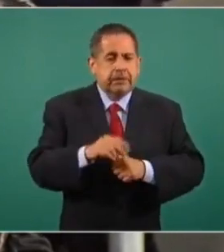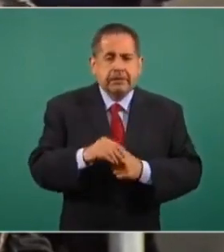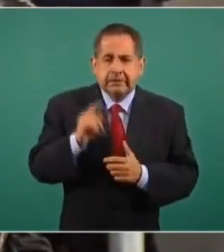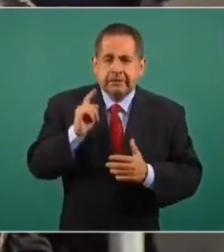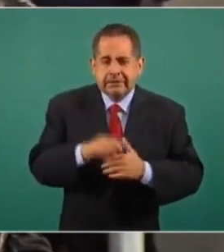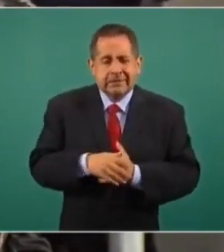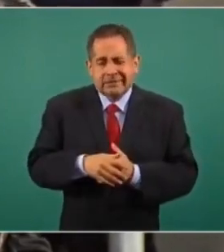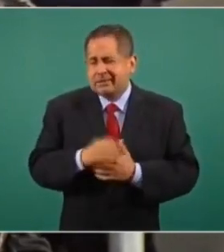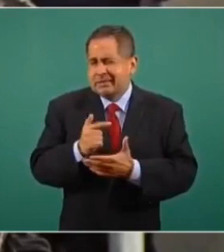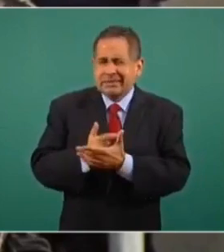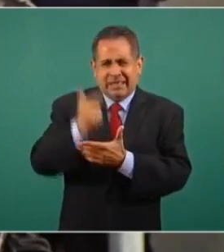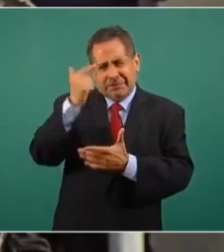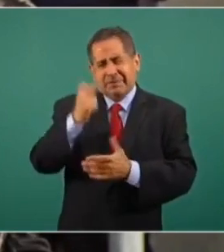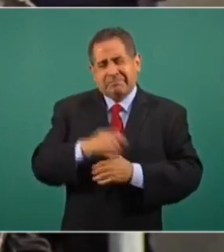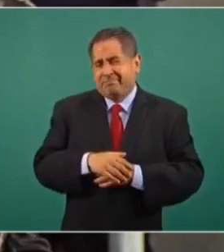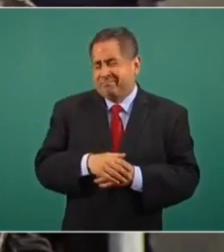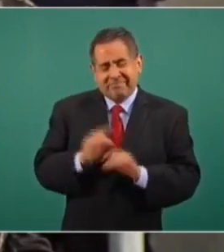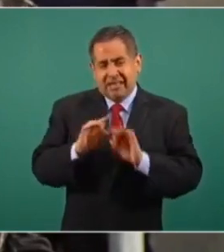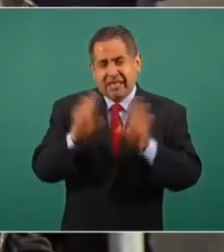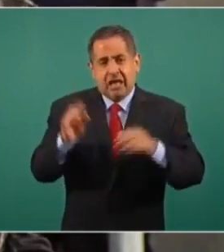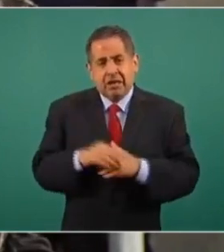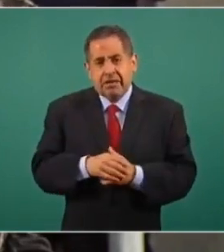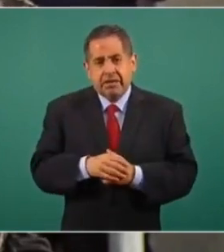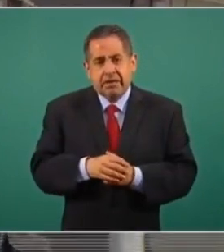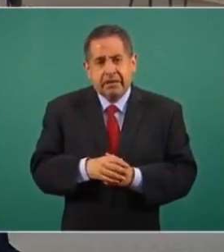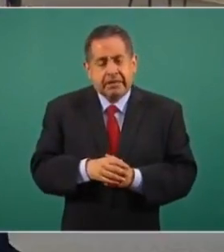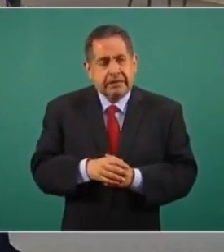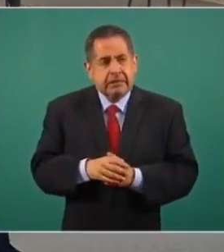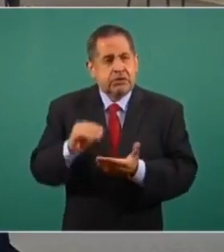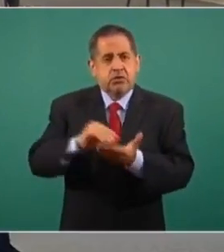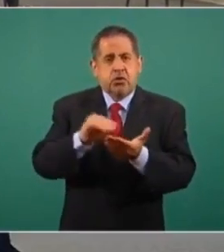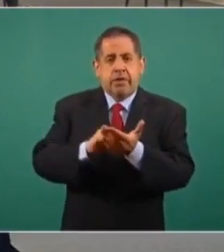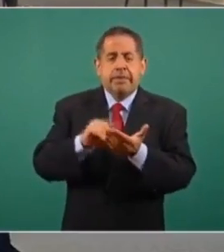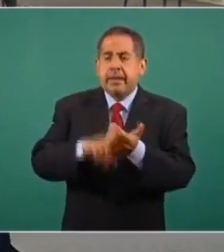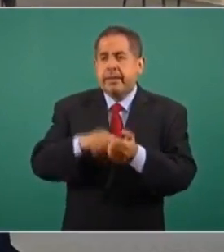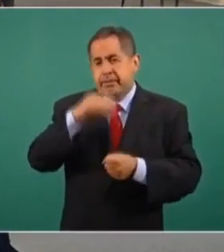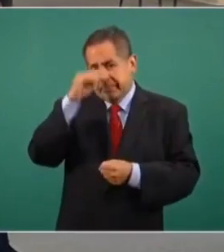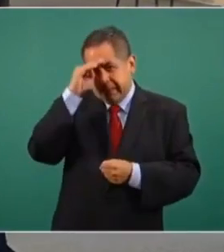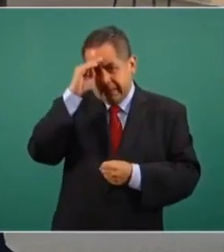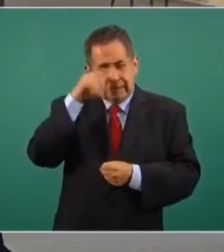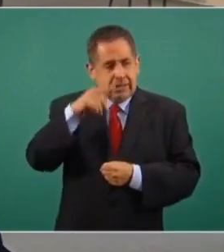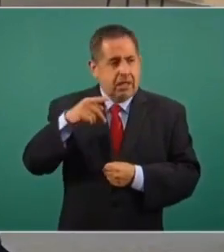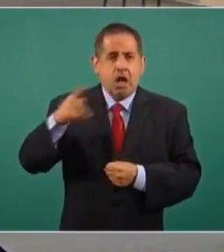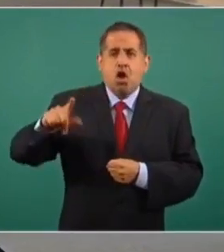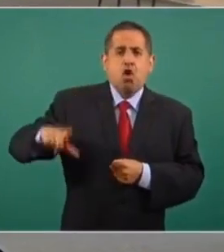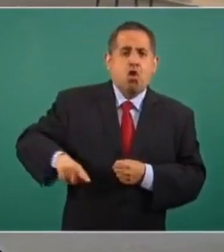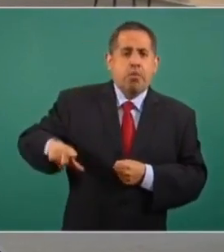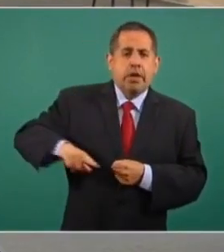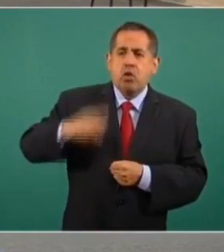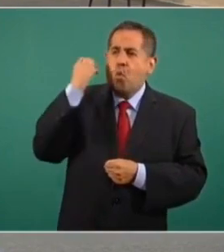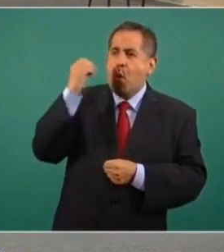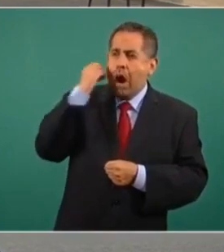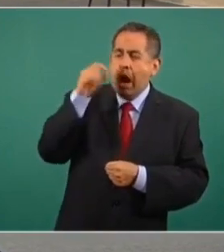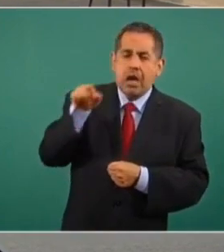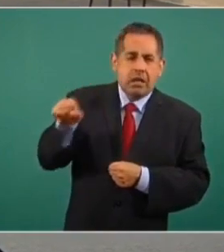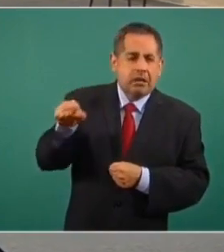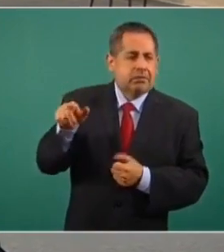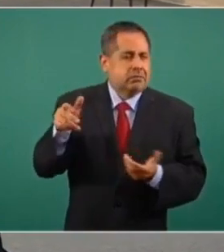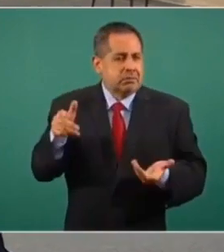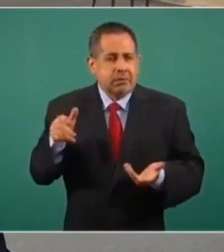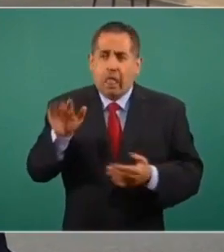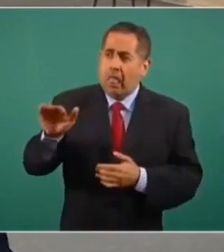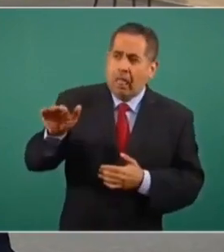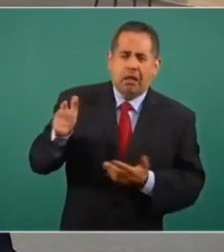que grave y delicado que se siga tomando en cuenta el Estado de Oaxaca, al gobierno del Estado de